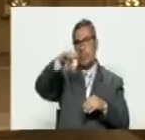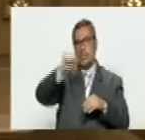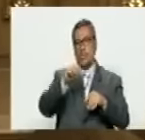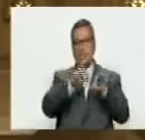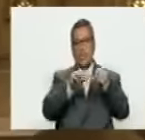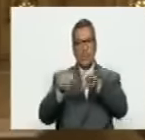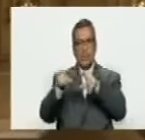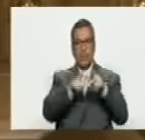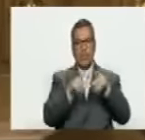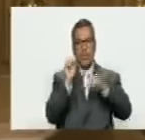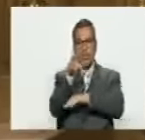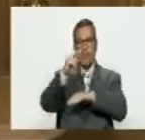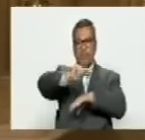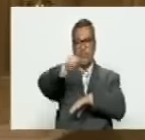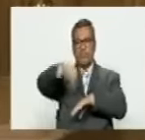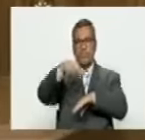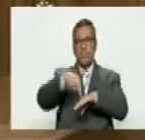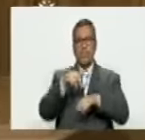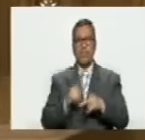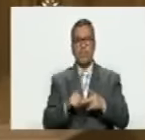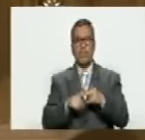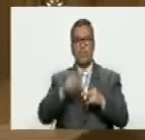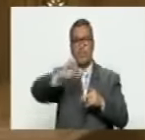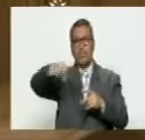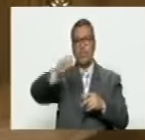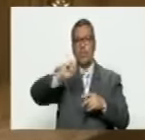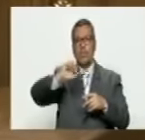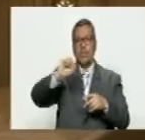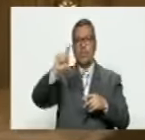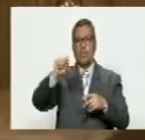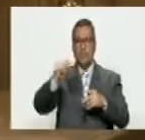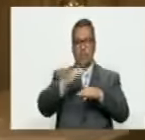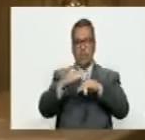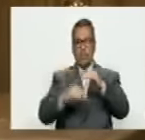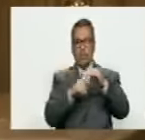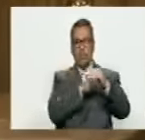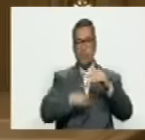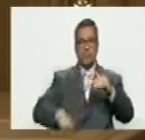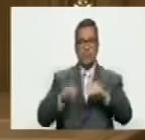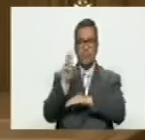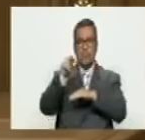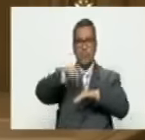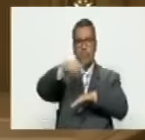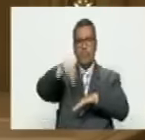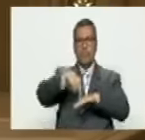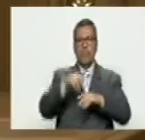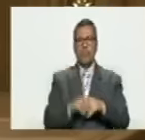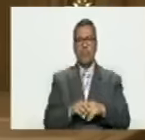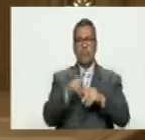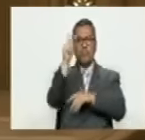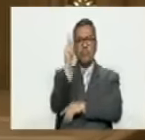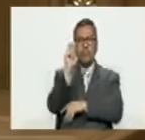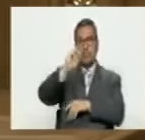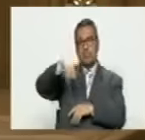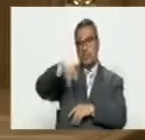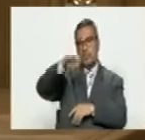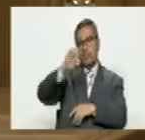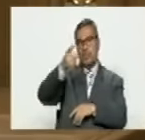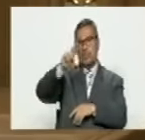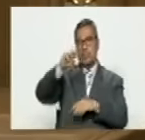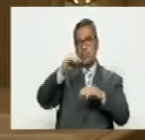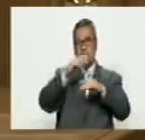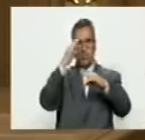secretaria de la asamblea nacional jose omar molina subsecretario de la asamblea nacional el diputado pedro carreño